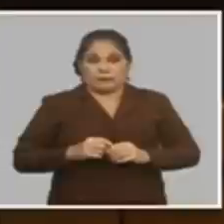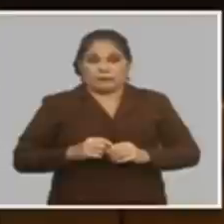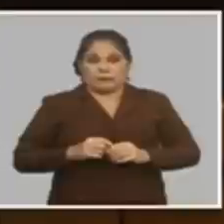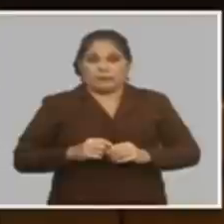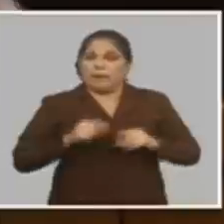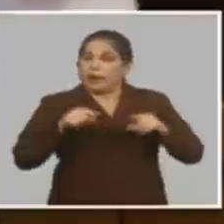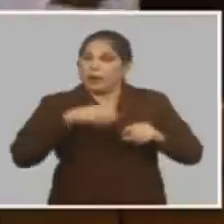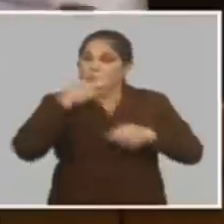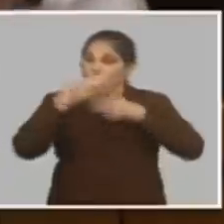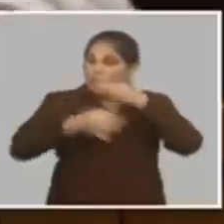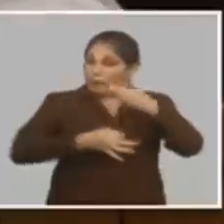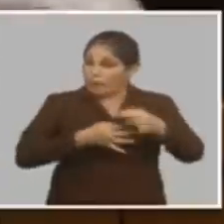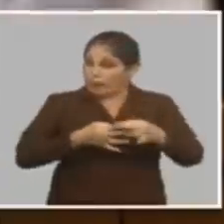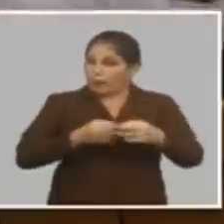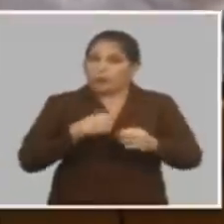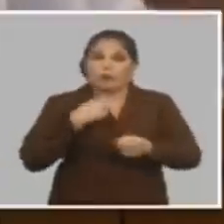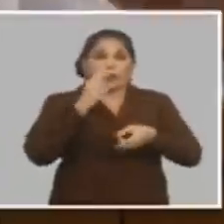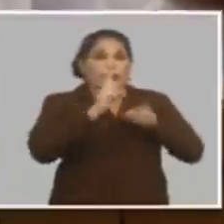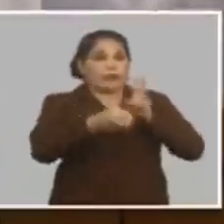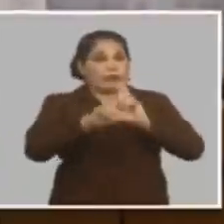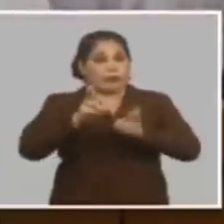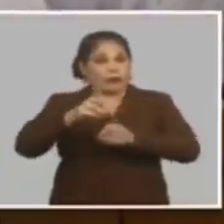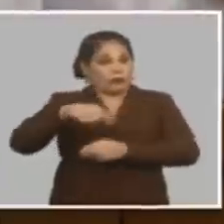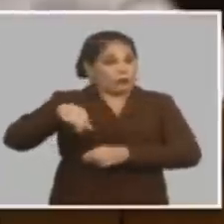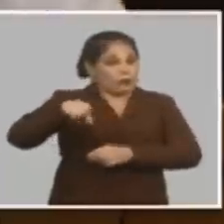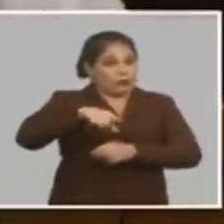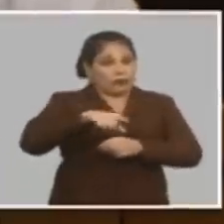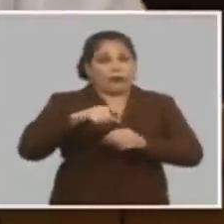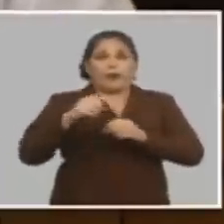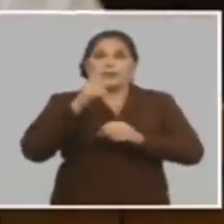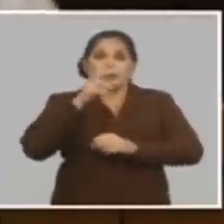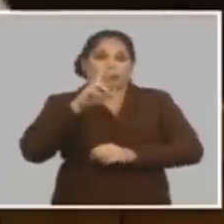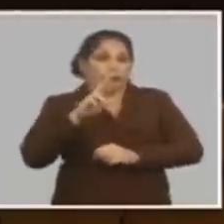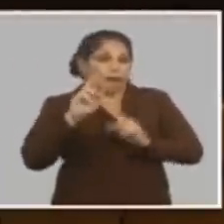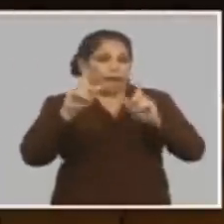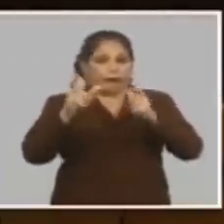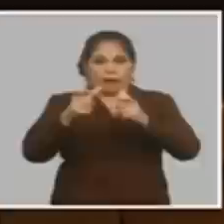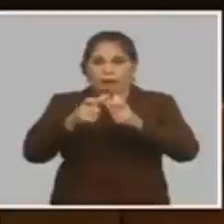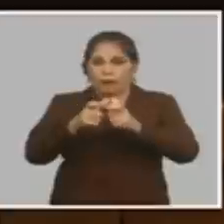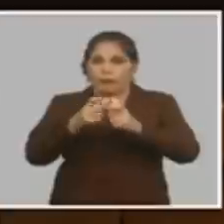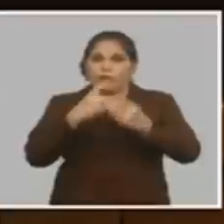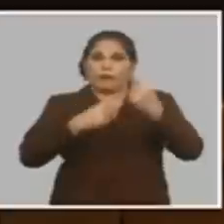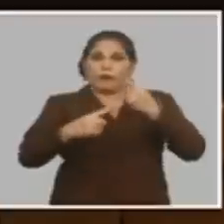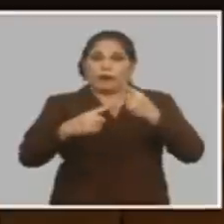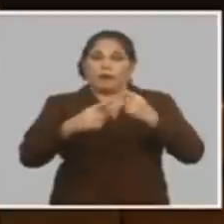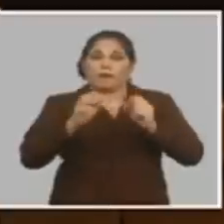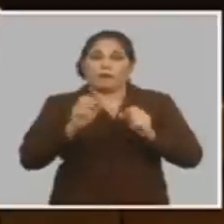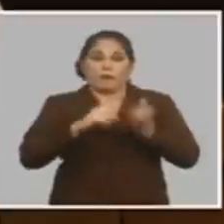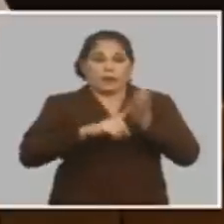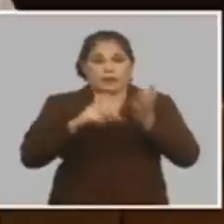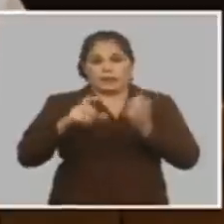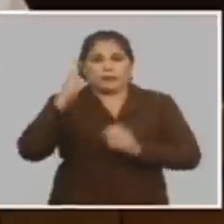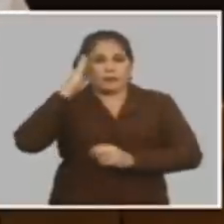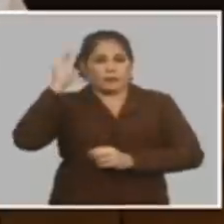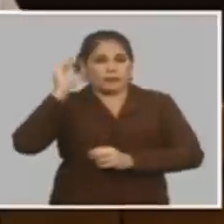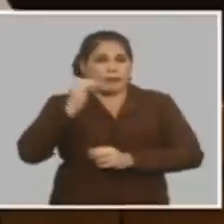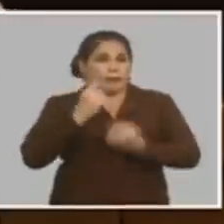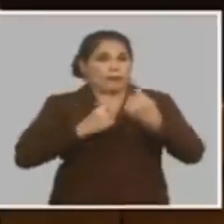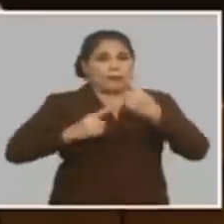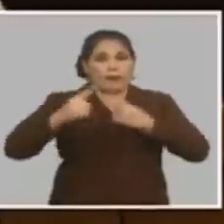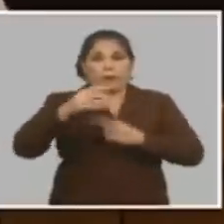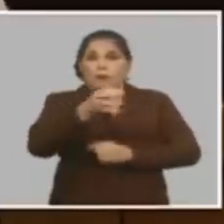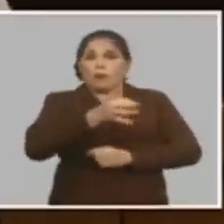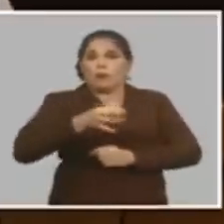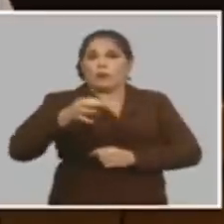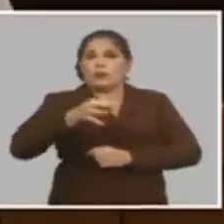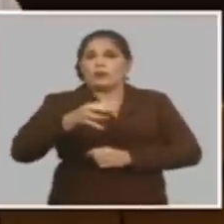esto que estoy diciendo estoy en indicaciones que se han dado en reuniones y demás si algo tiene que hacer un